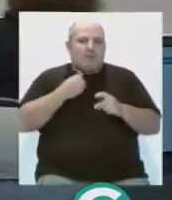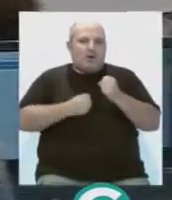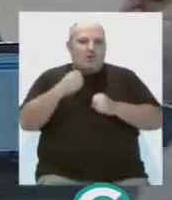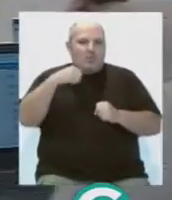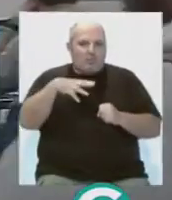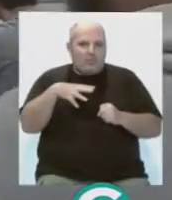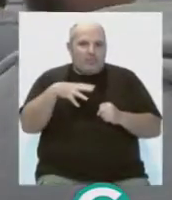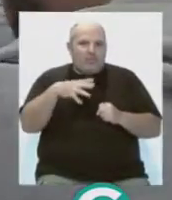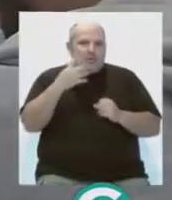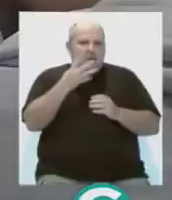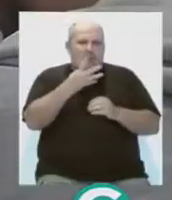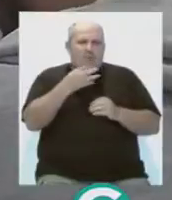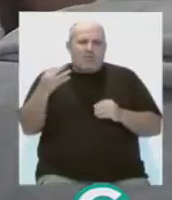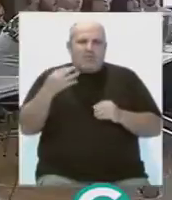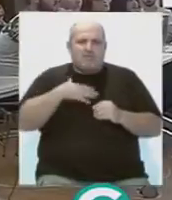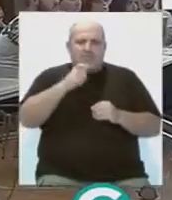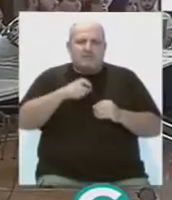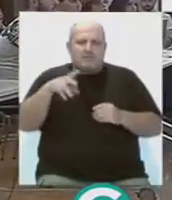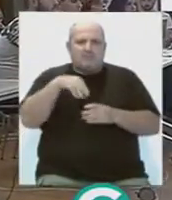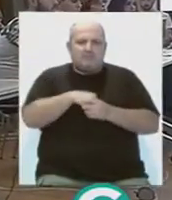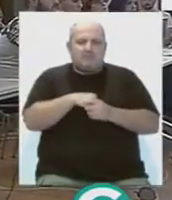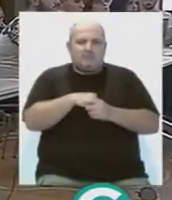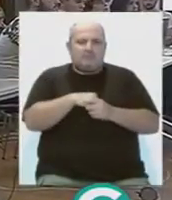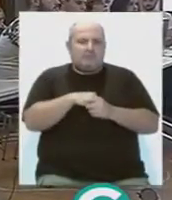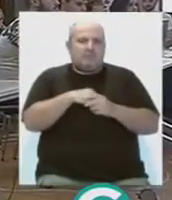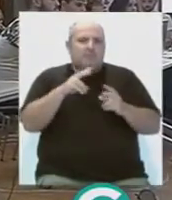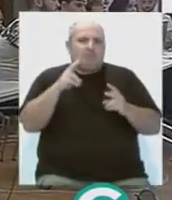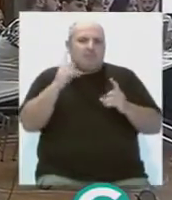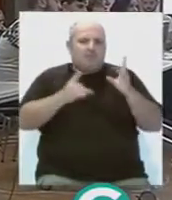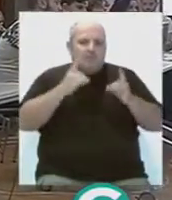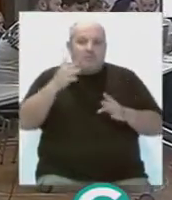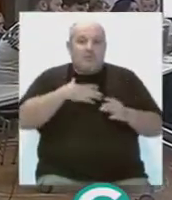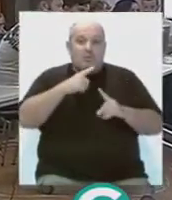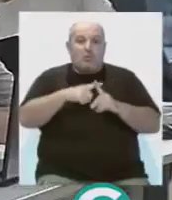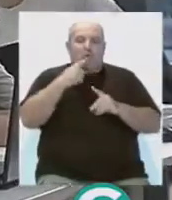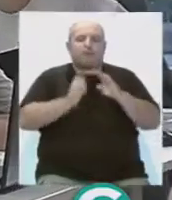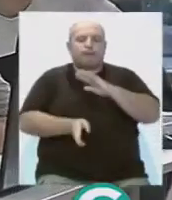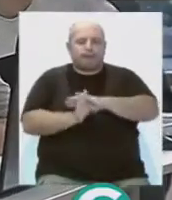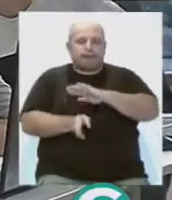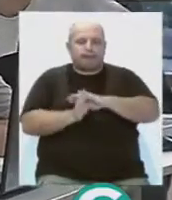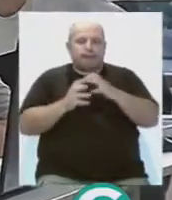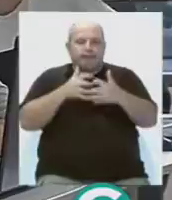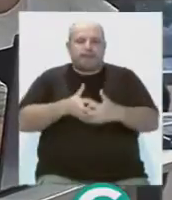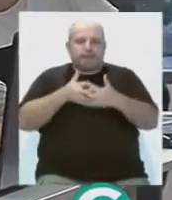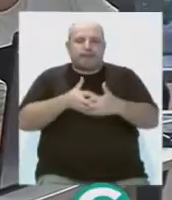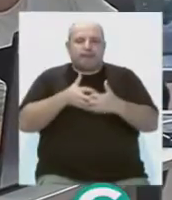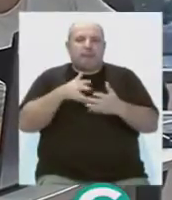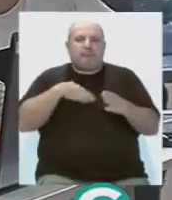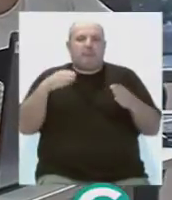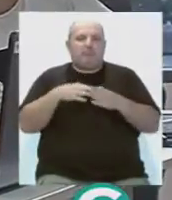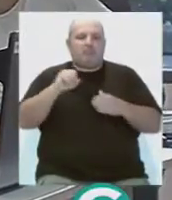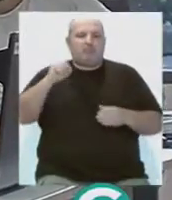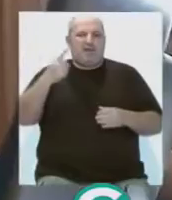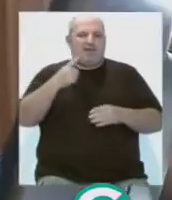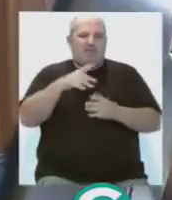energía. Más de 400 personas han participado en estas iniciativas. Cruz Roja continúa luchando contra los problemas de los colectivos